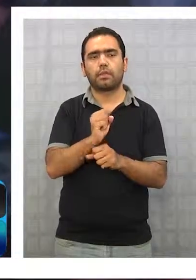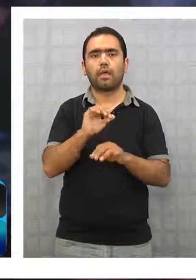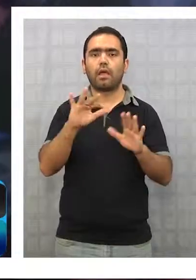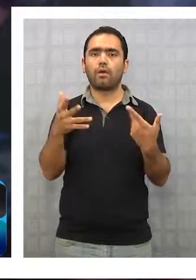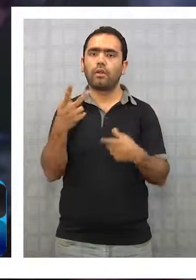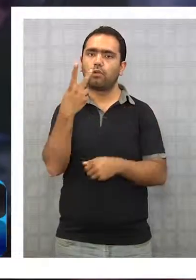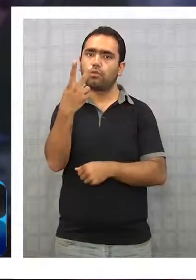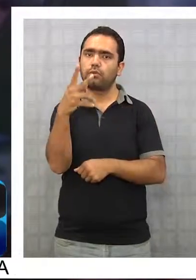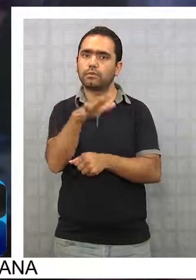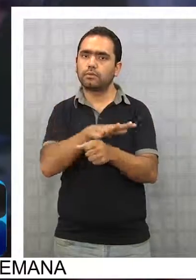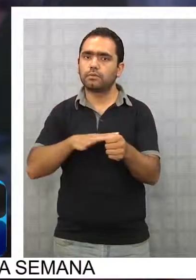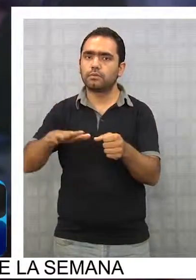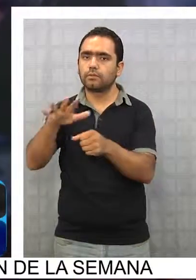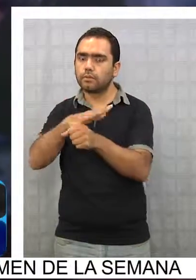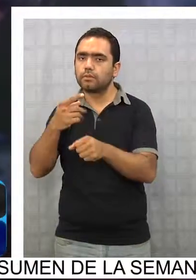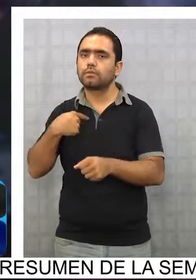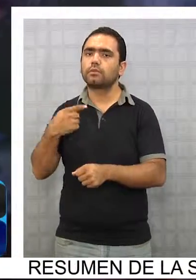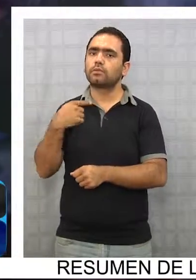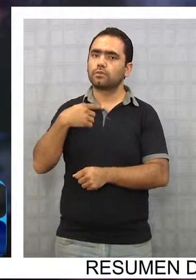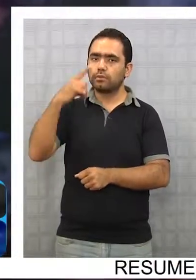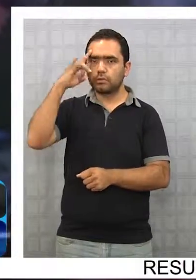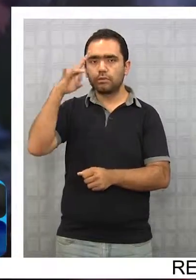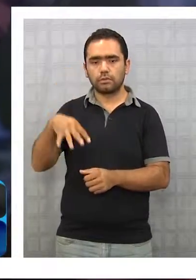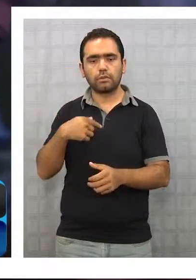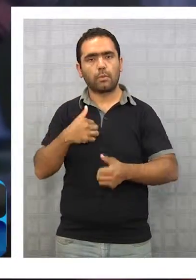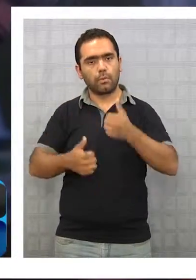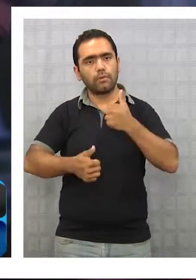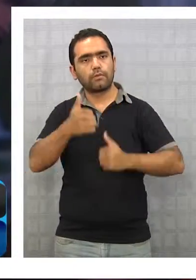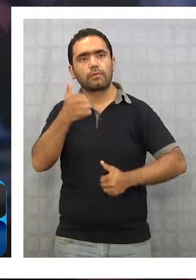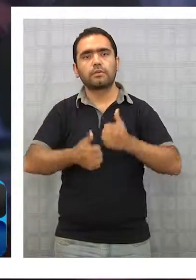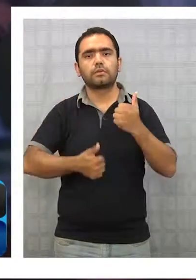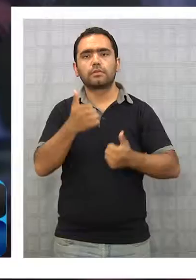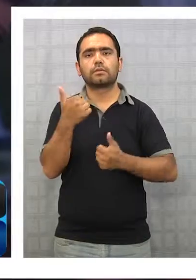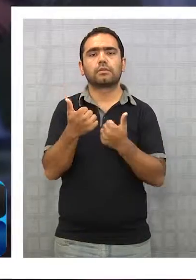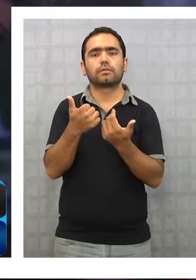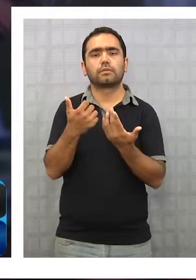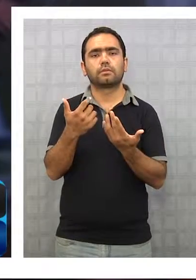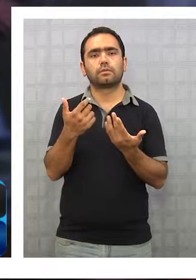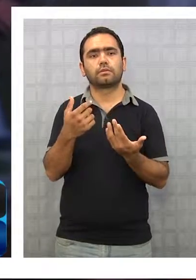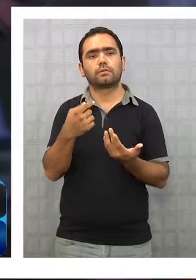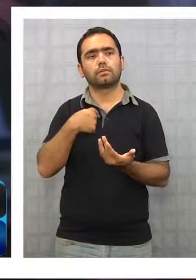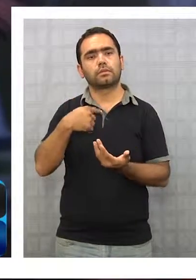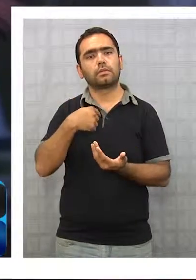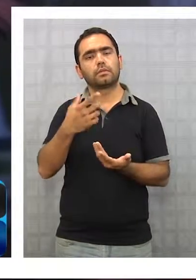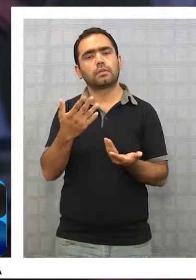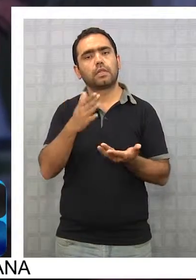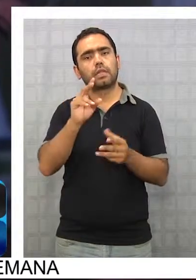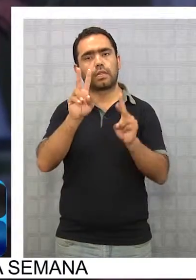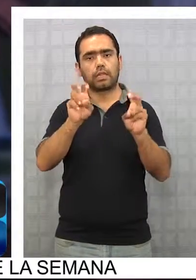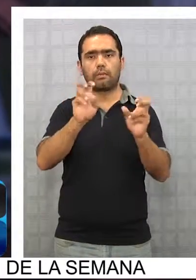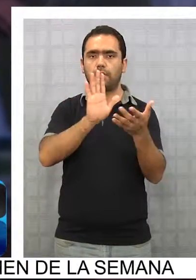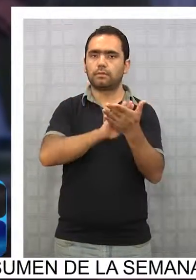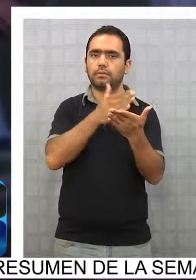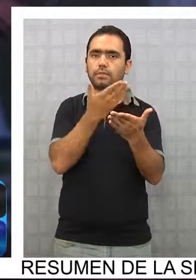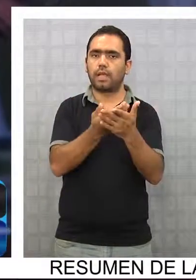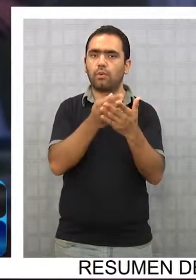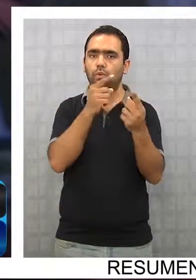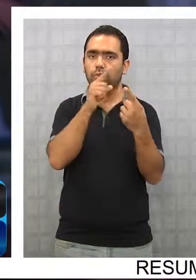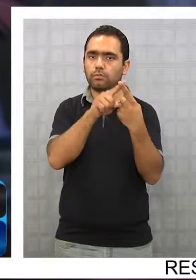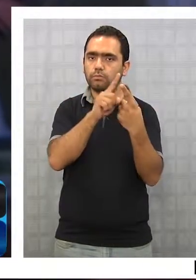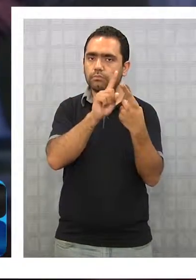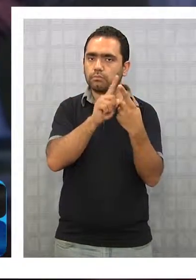Marcaillo lo estoy hablando como profesional en la medida de la gerontología. Tiene que ver con la salud y la